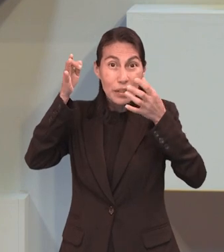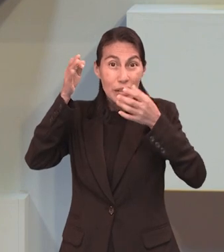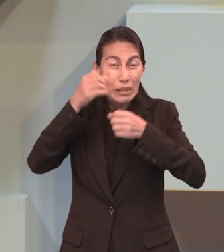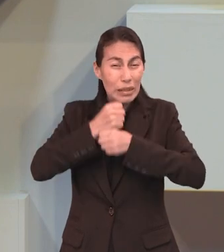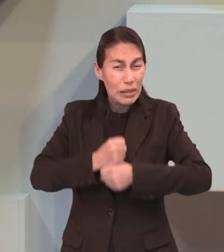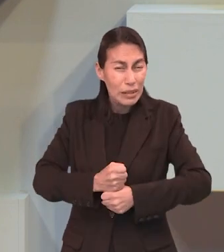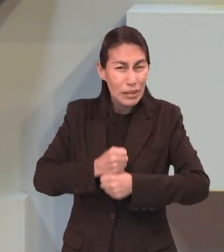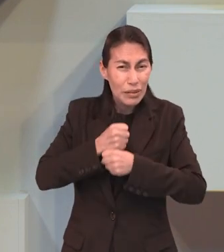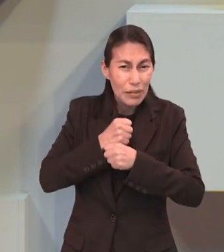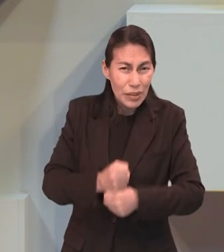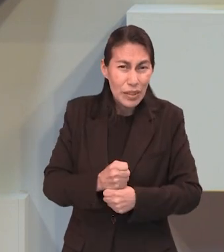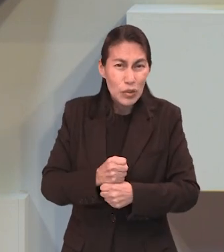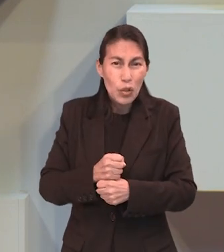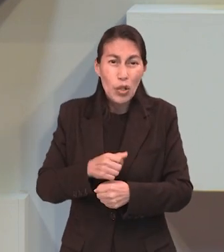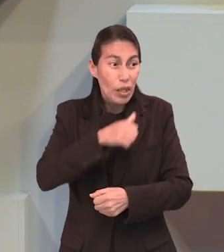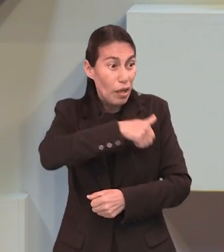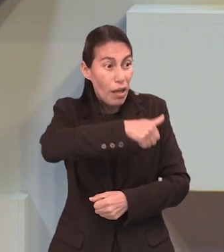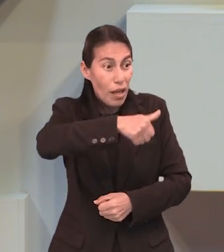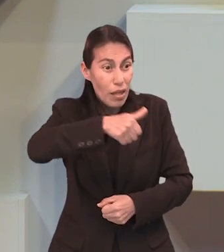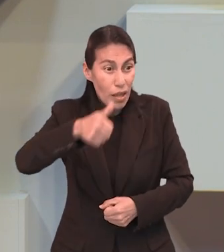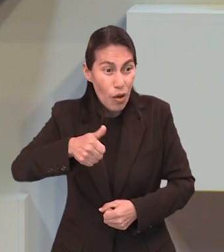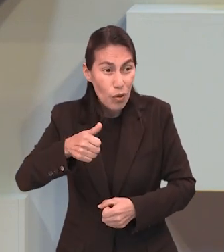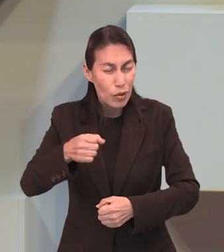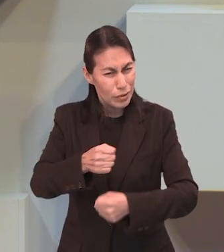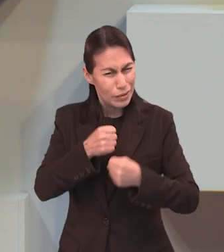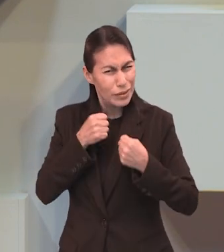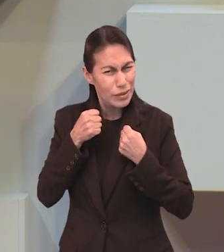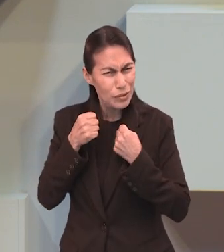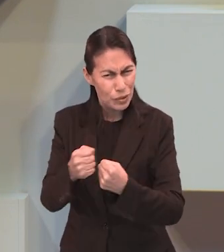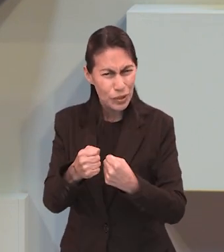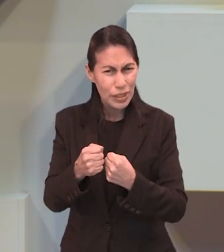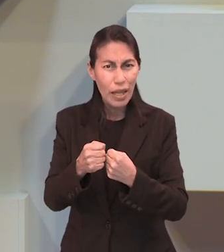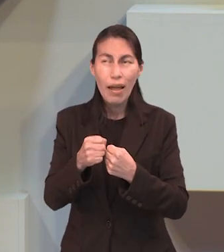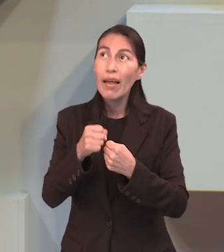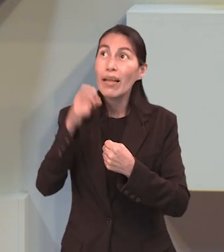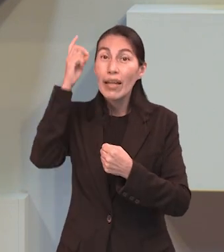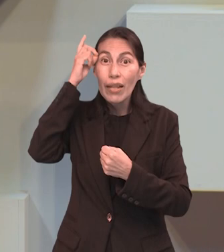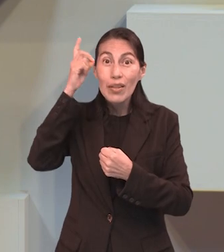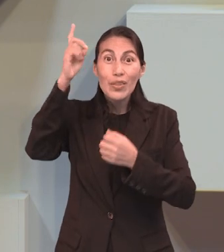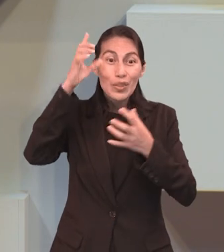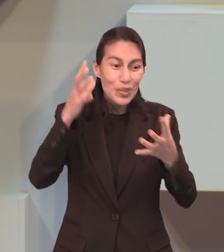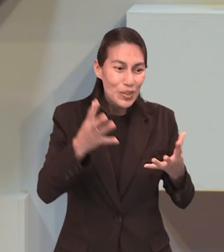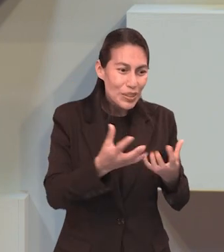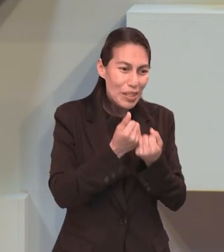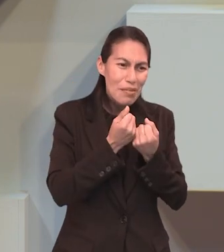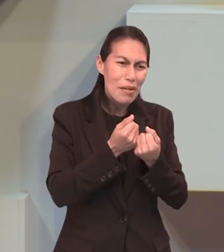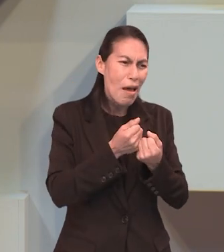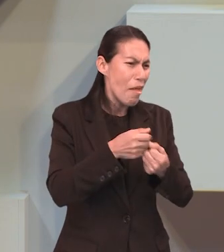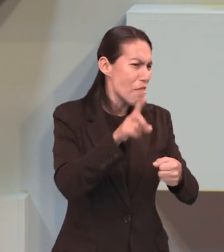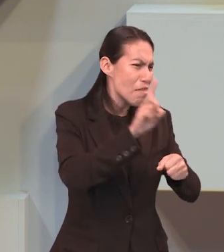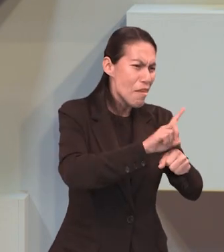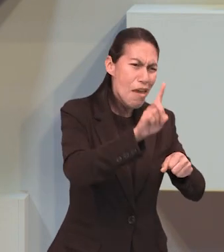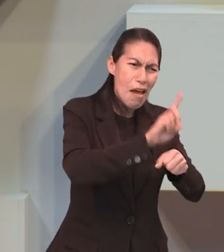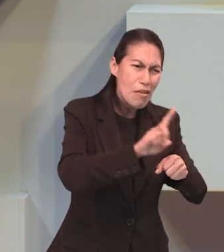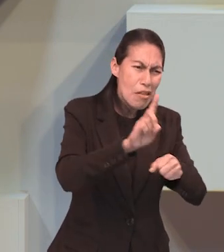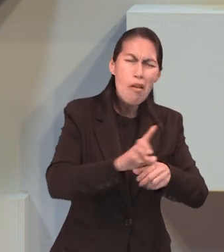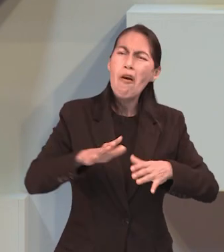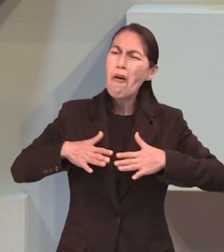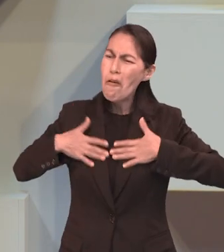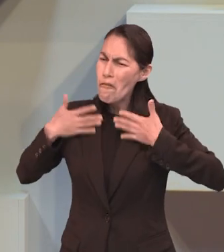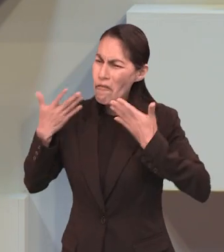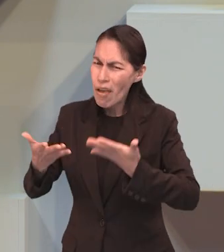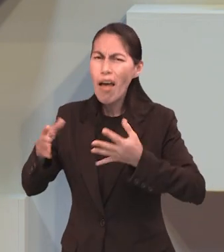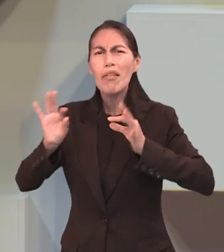aceptar ese sacrificio y poder cada uno de nosotros tener esa certeza de salvación día a día,